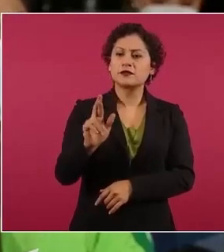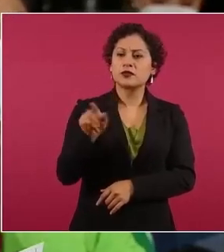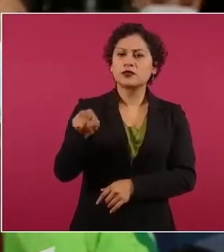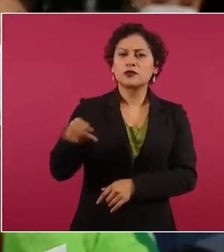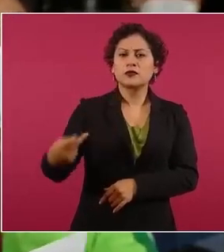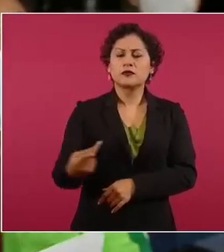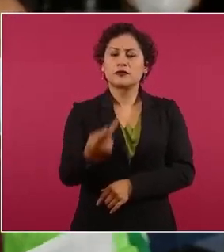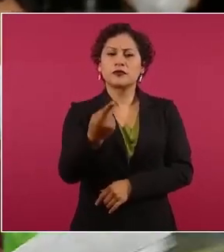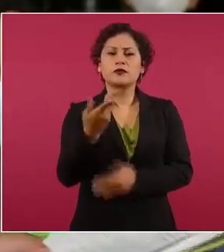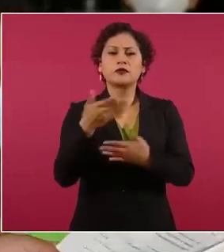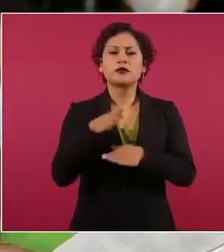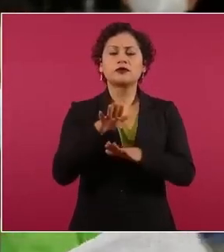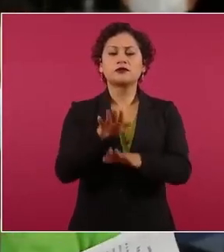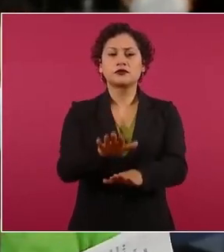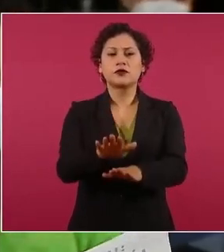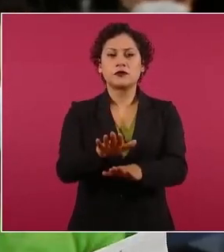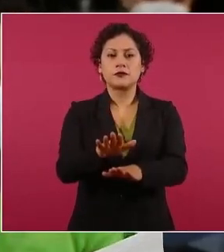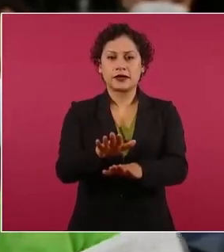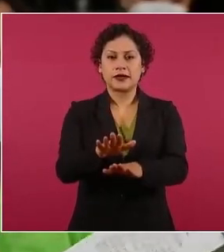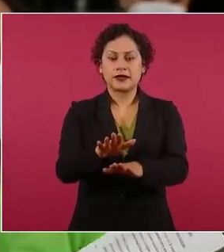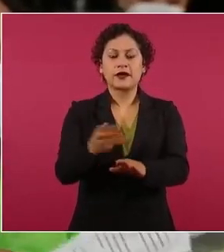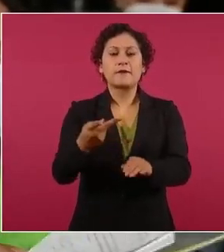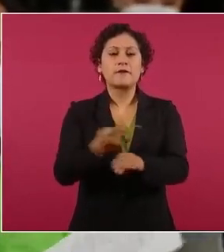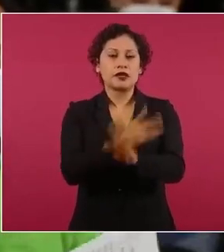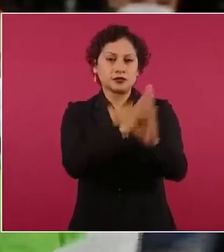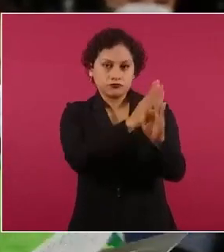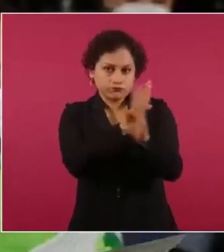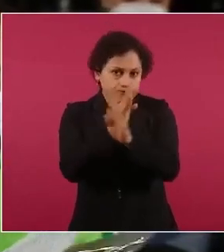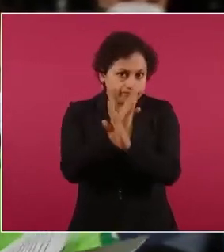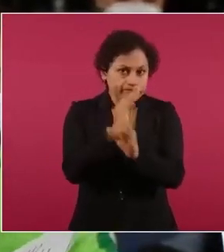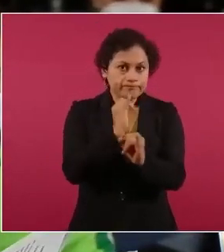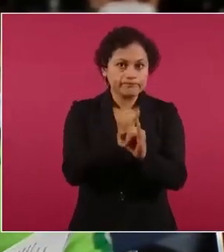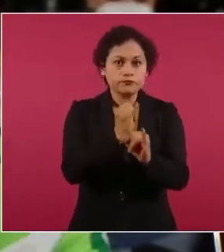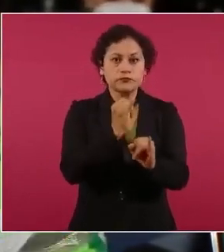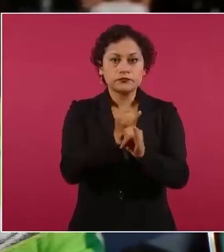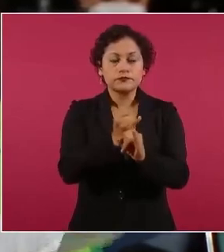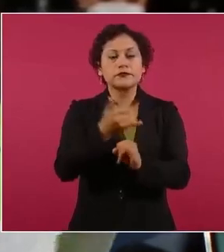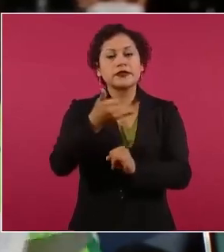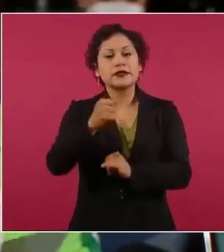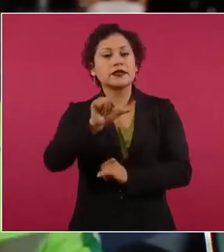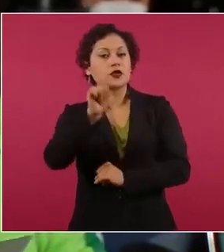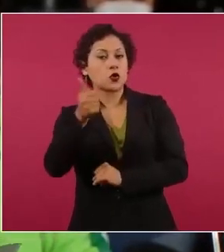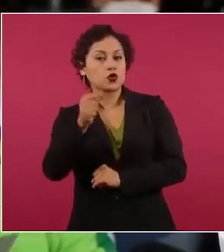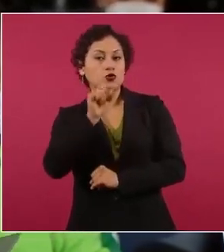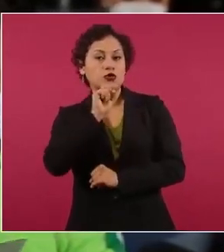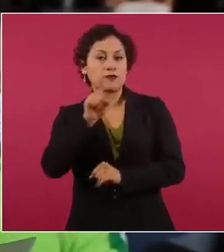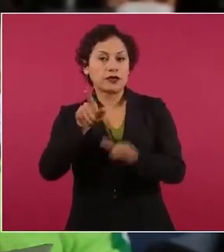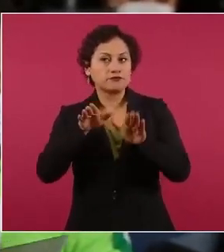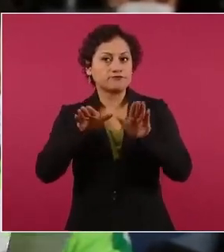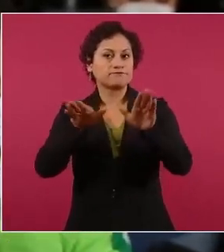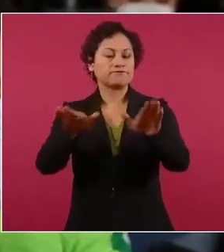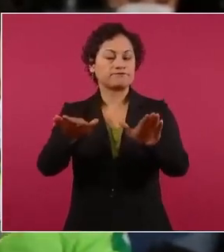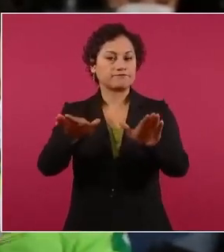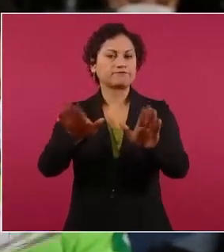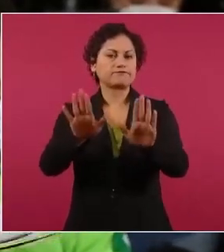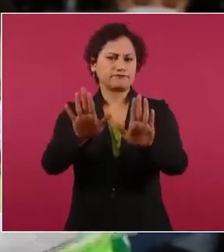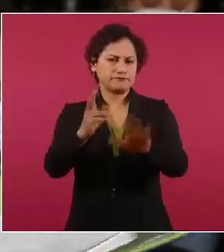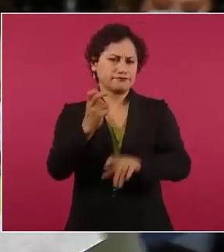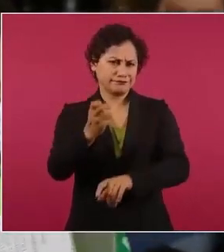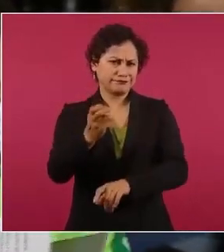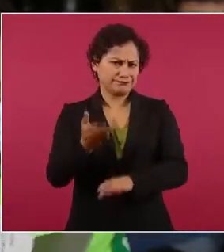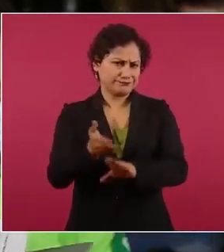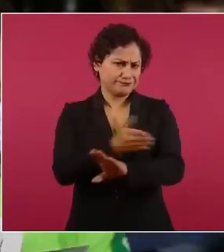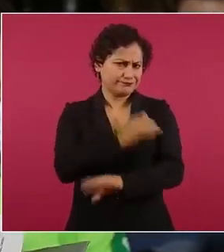sobre el hackeo y lo de la aerolínea para no dar más contexto yo había